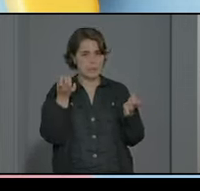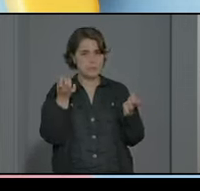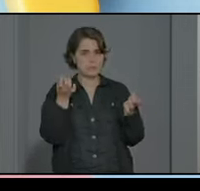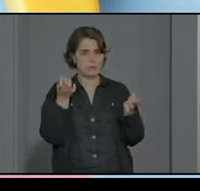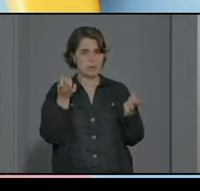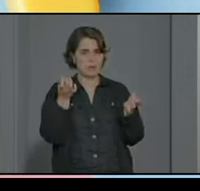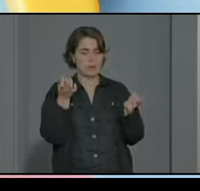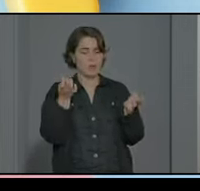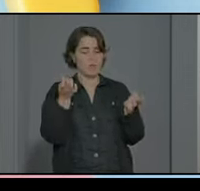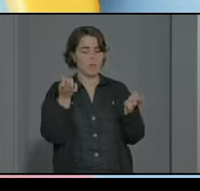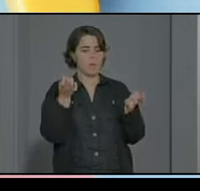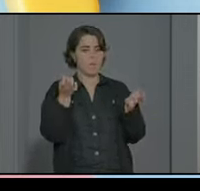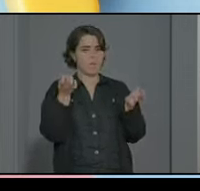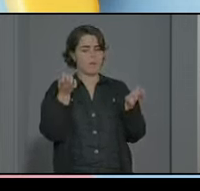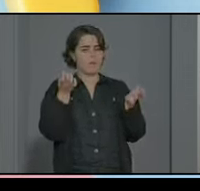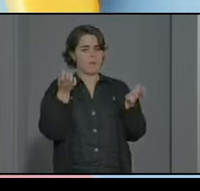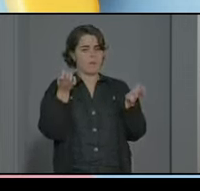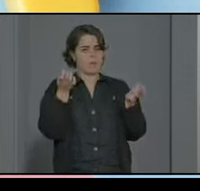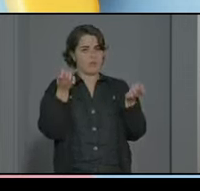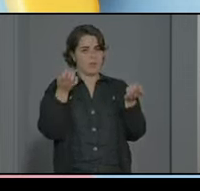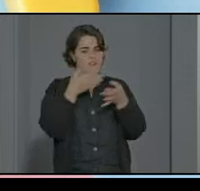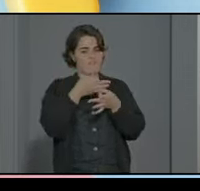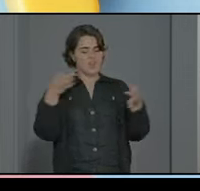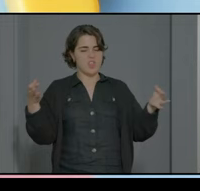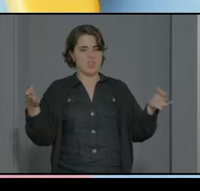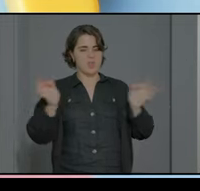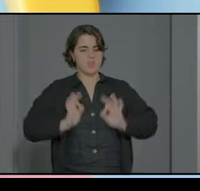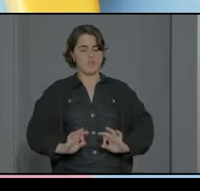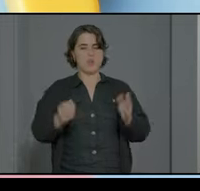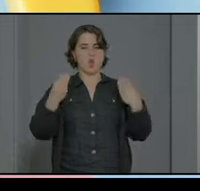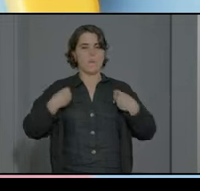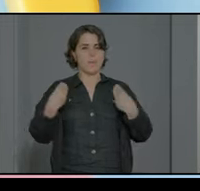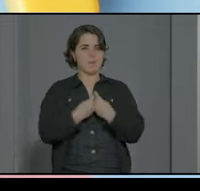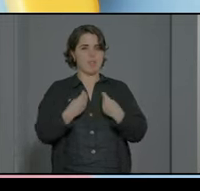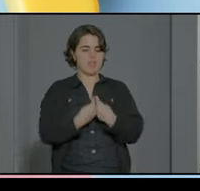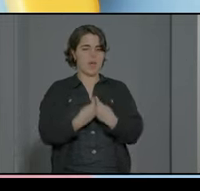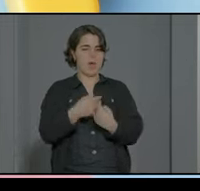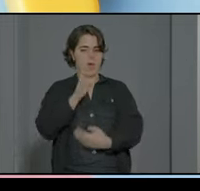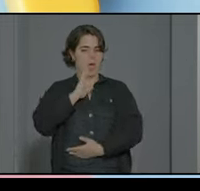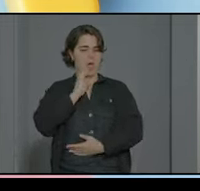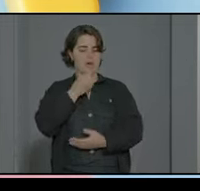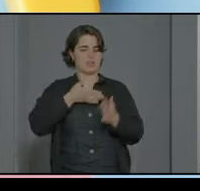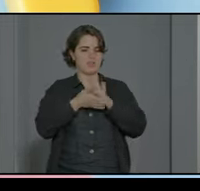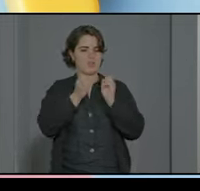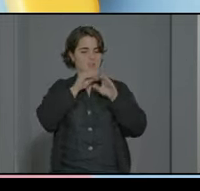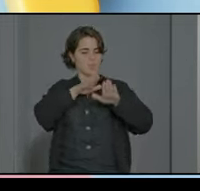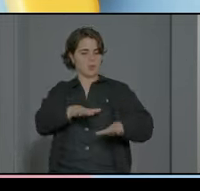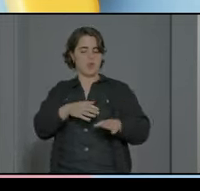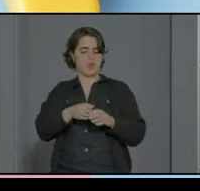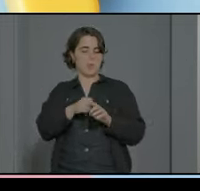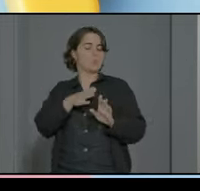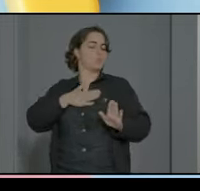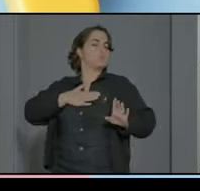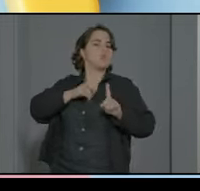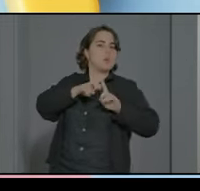eficiencia de esta convivencia que hemos dicho que sustituye desde nuestro parecer